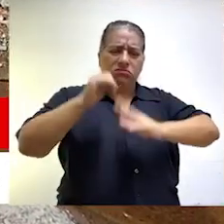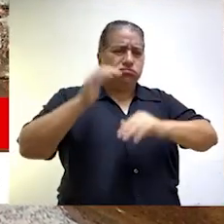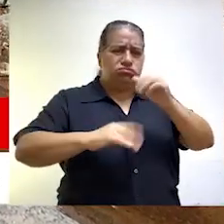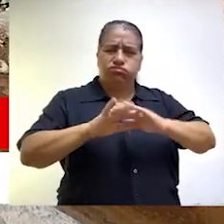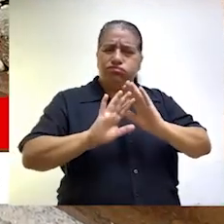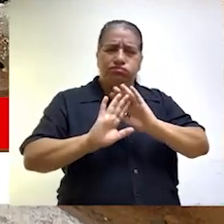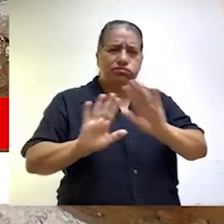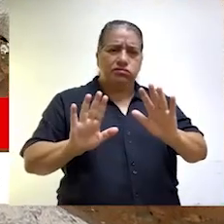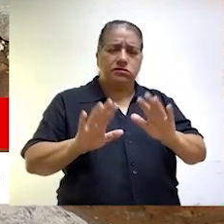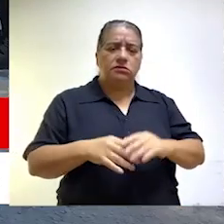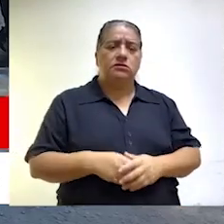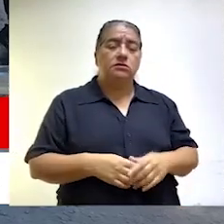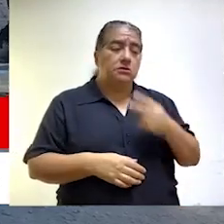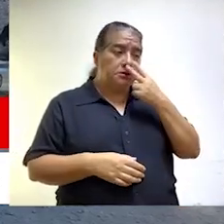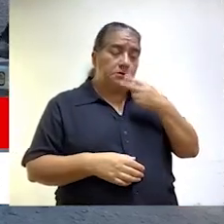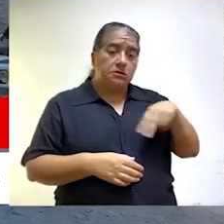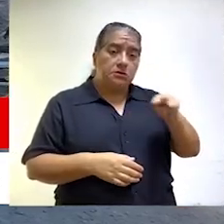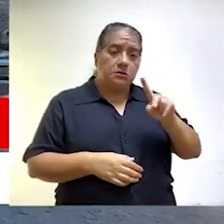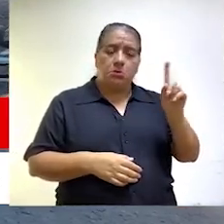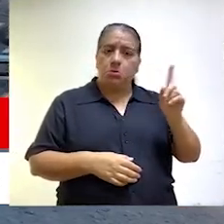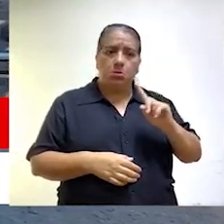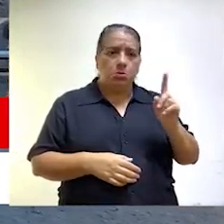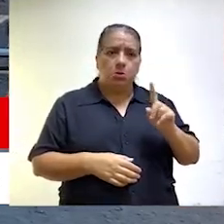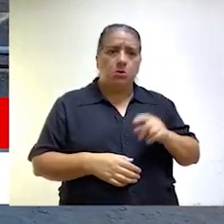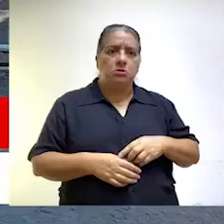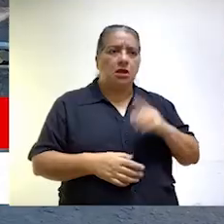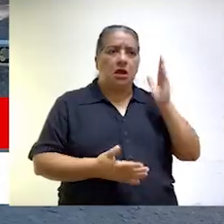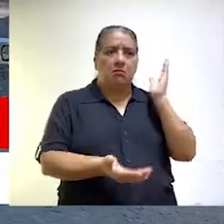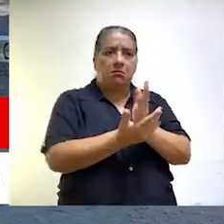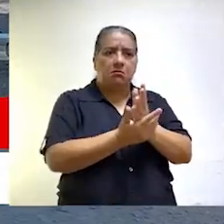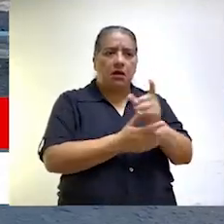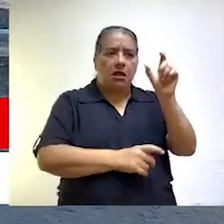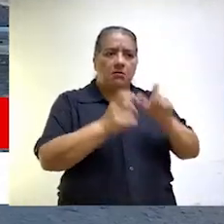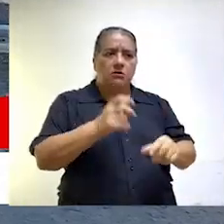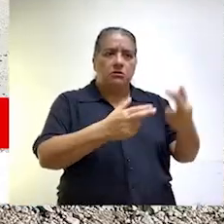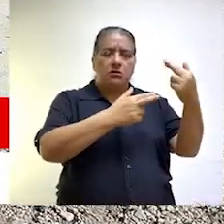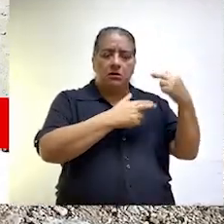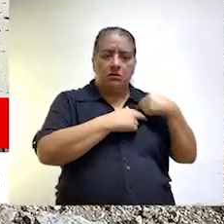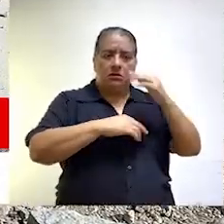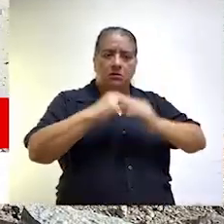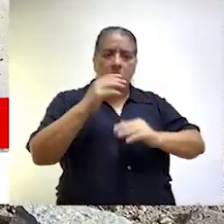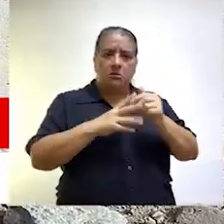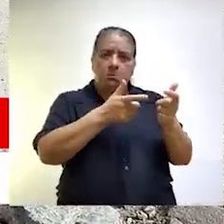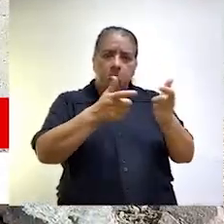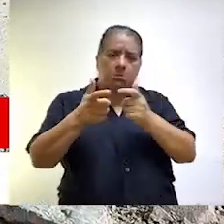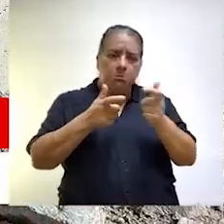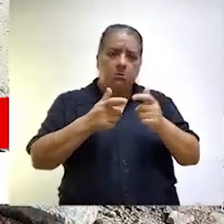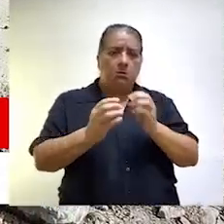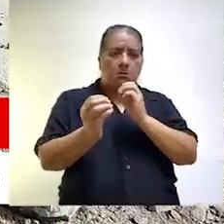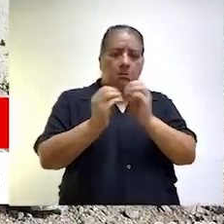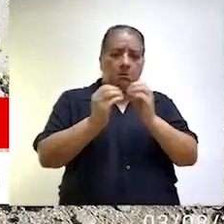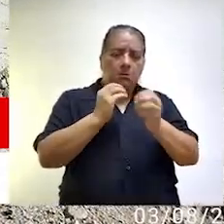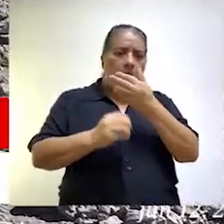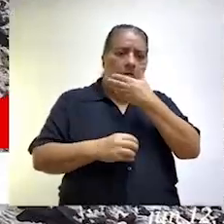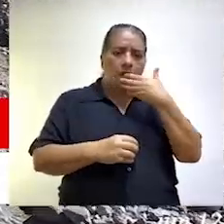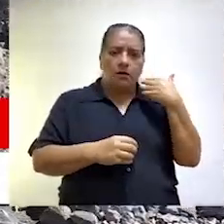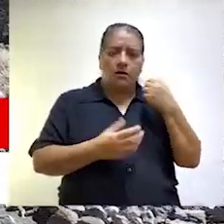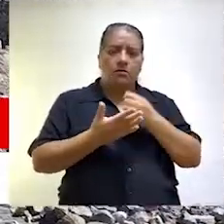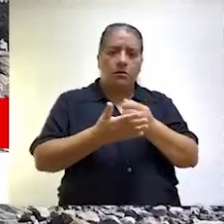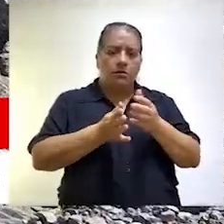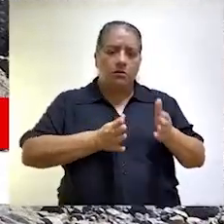deficiencias de construcción. Además, determinamos que no se aplicaron penalidades al contratista y supervisor de la obra,